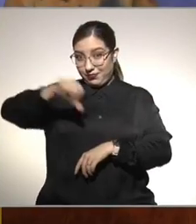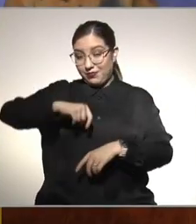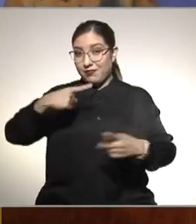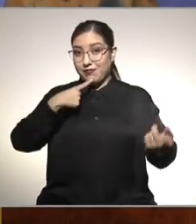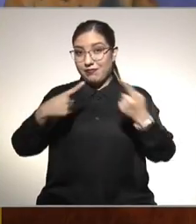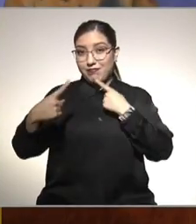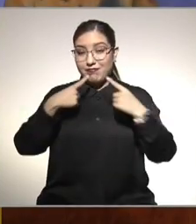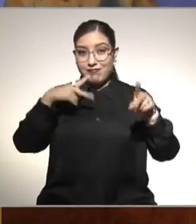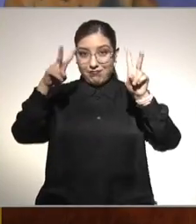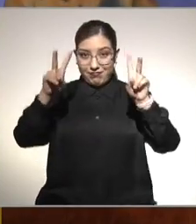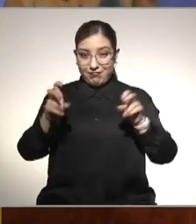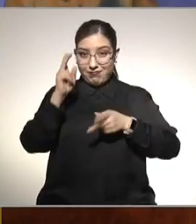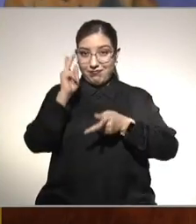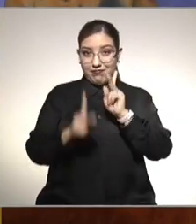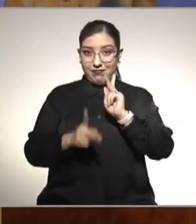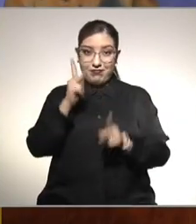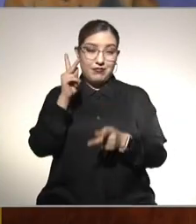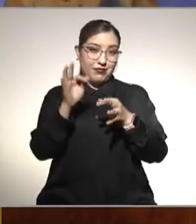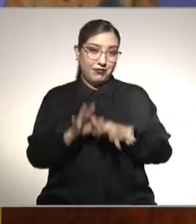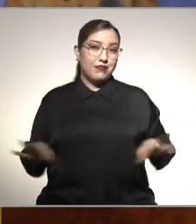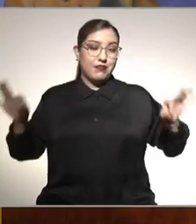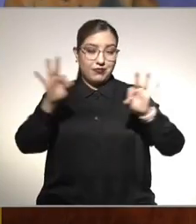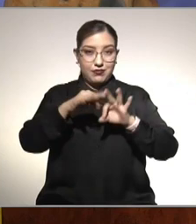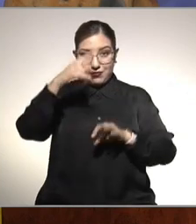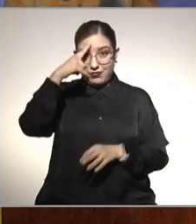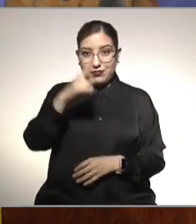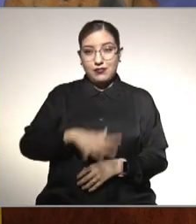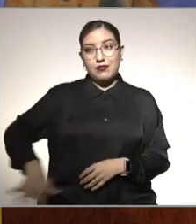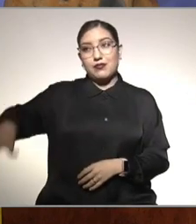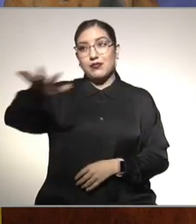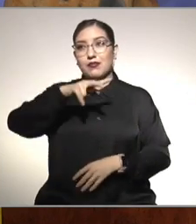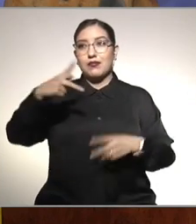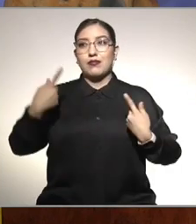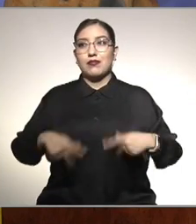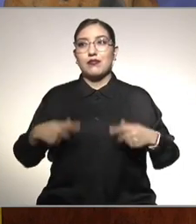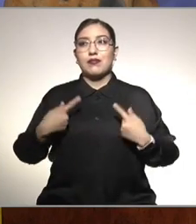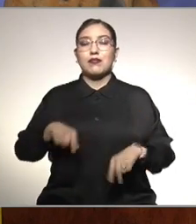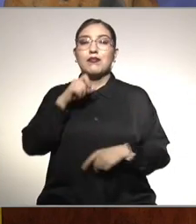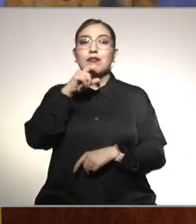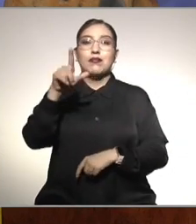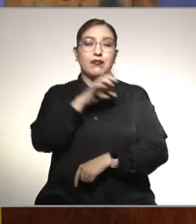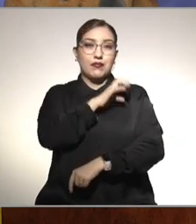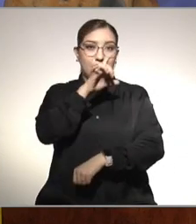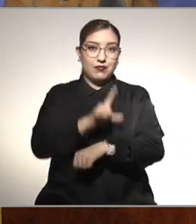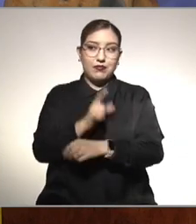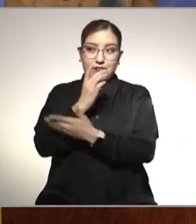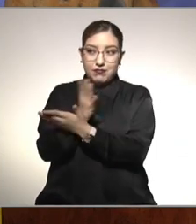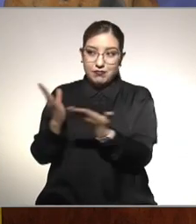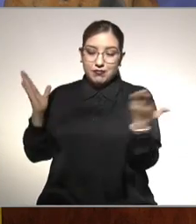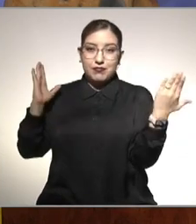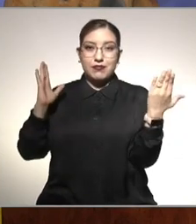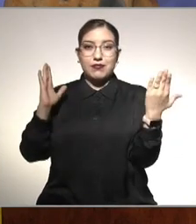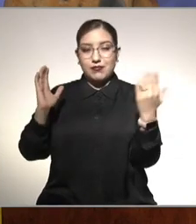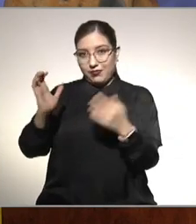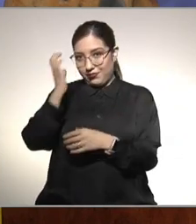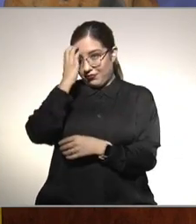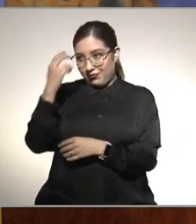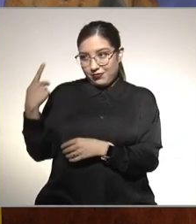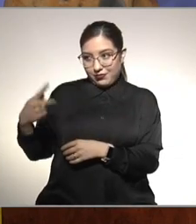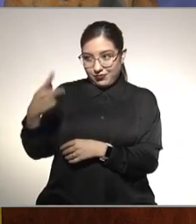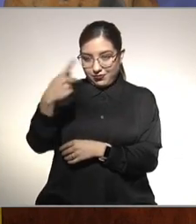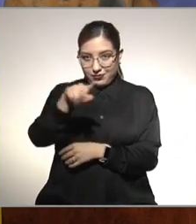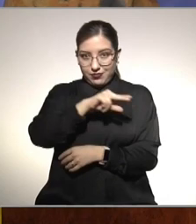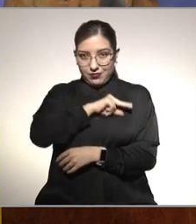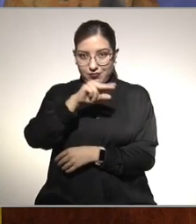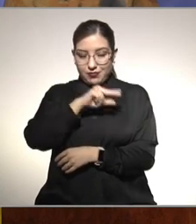relevante para toda la población y además de aprender de nuestros especialistas que como siempre vienen a dejarnos todo ese conocimiento que han aprendido durante